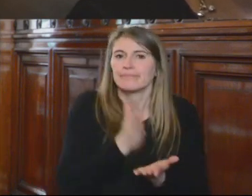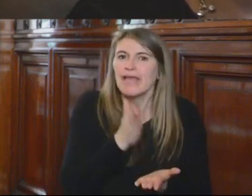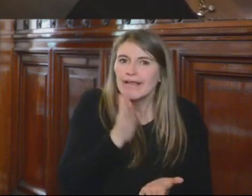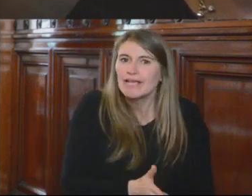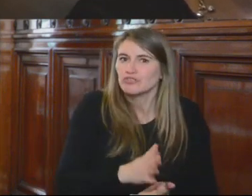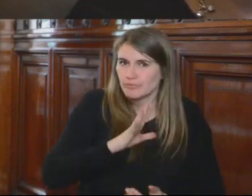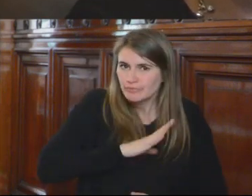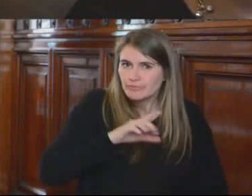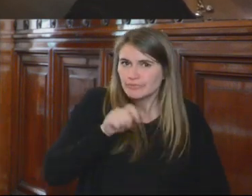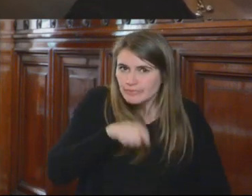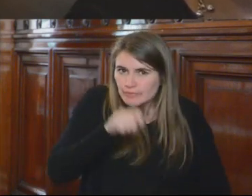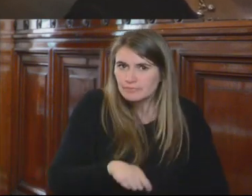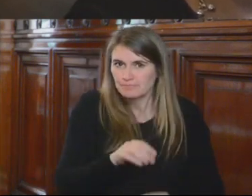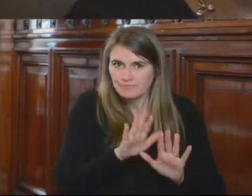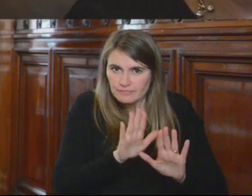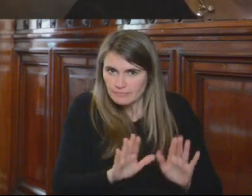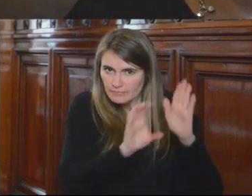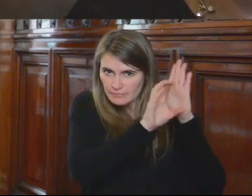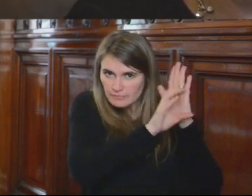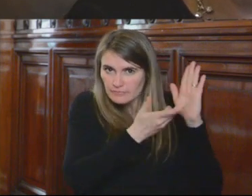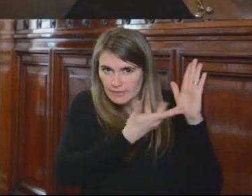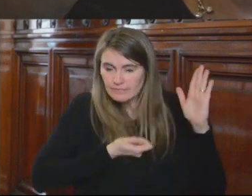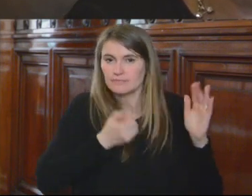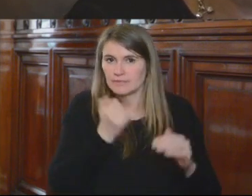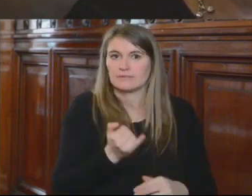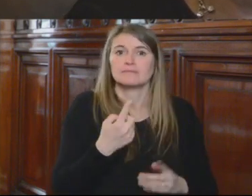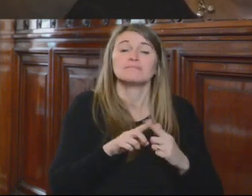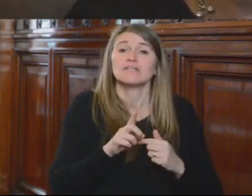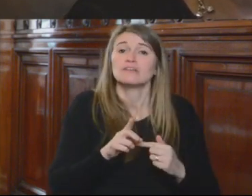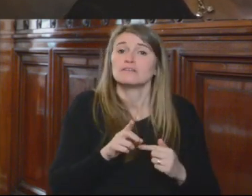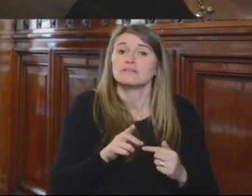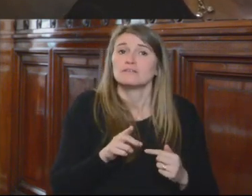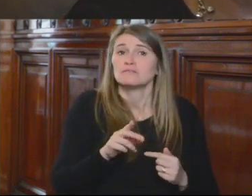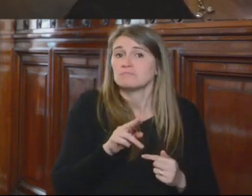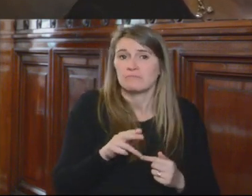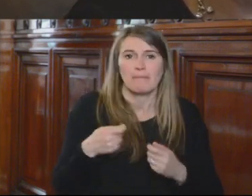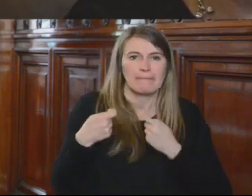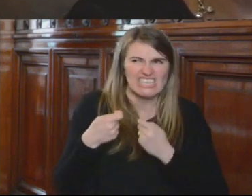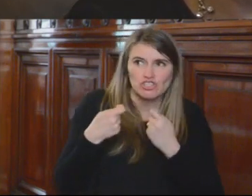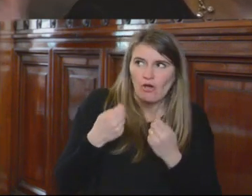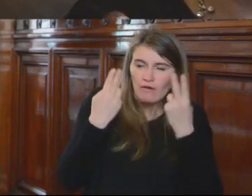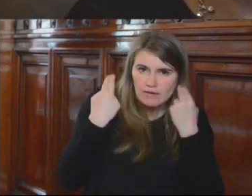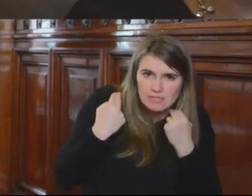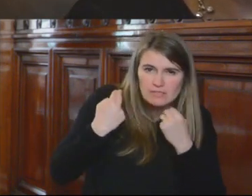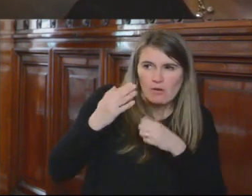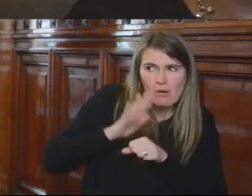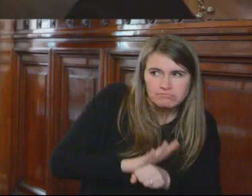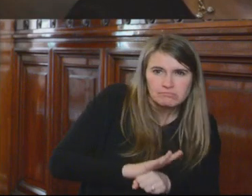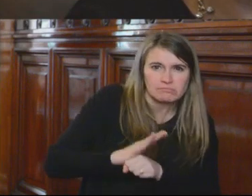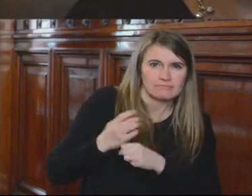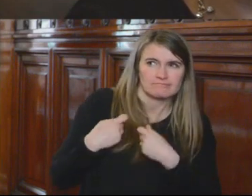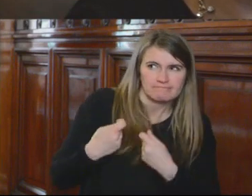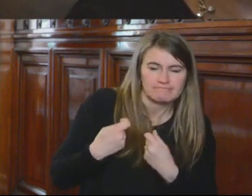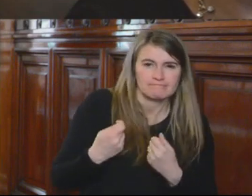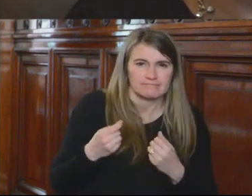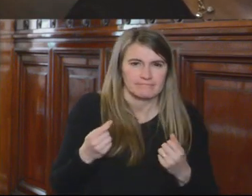ordinaria o constitucional, también fruto de presiones que se ejercen respecto de